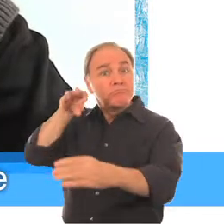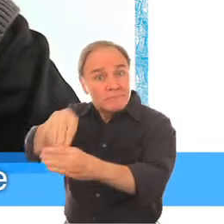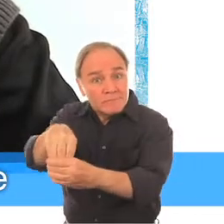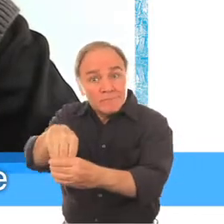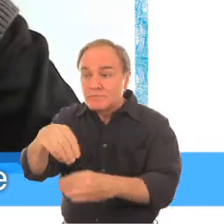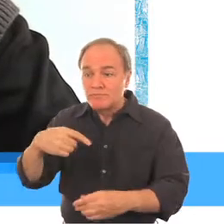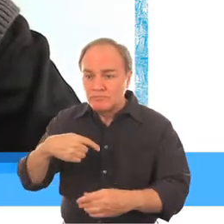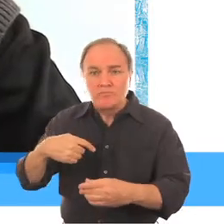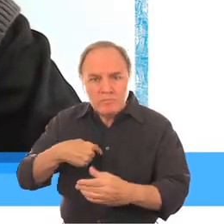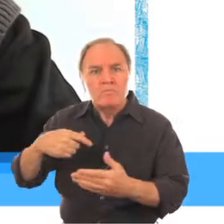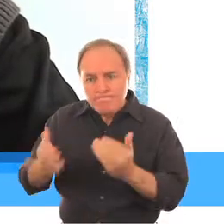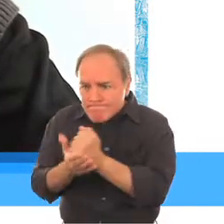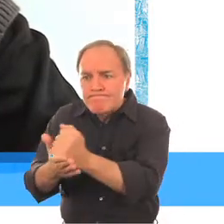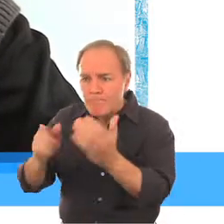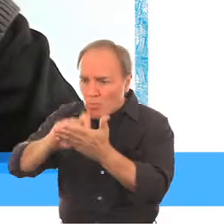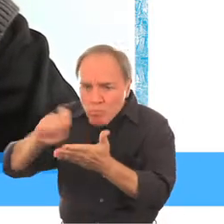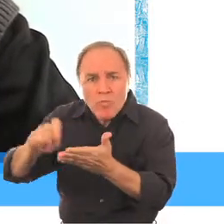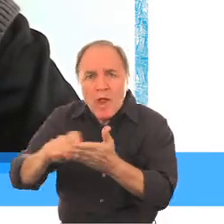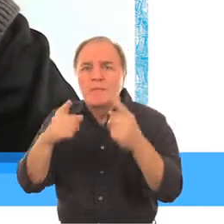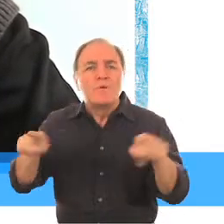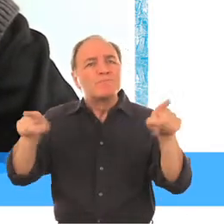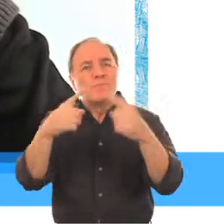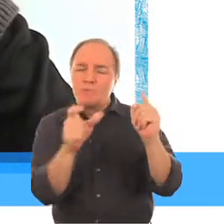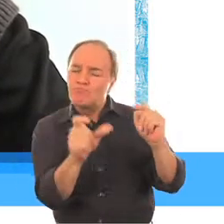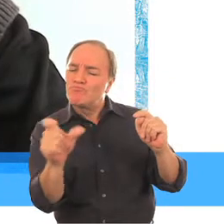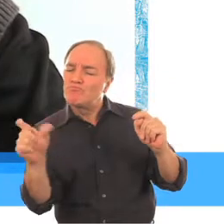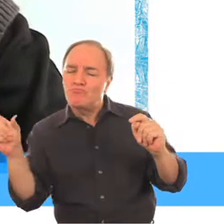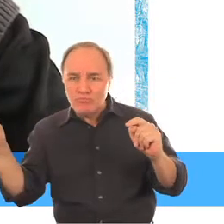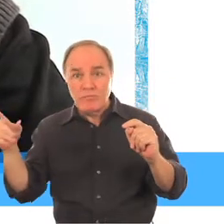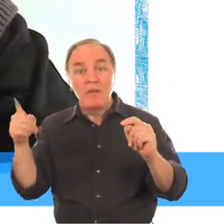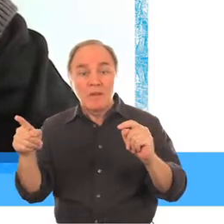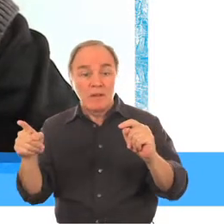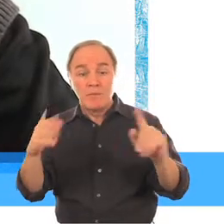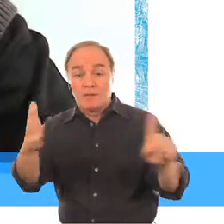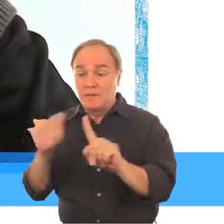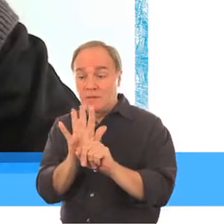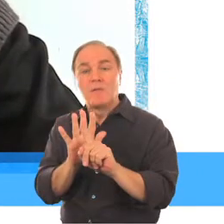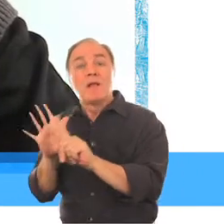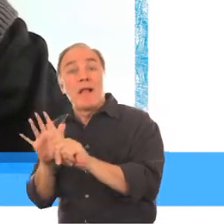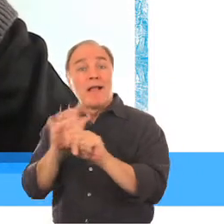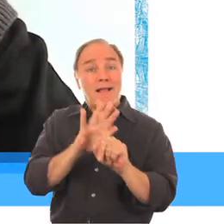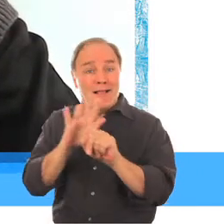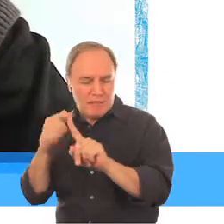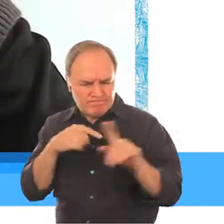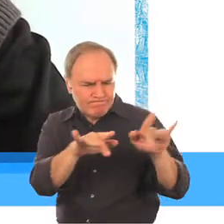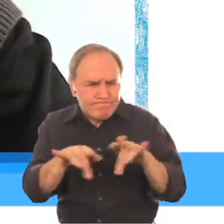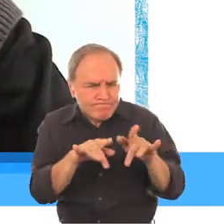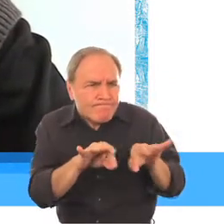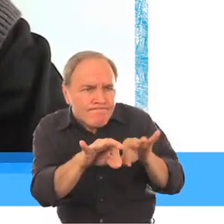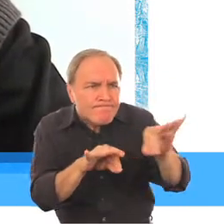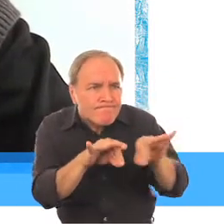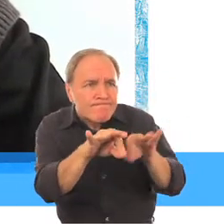participé en la composición de los versos de la canción y la grabación de los coros Como también en la filmación del anuncio de televisión con la canción